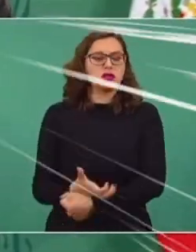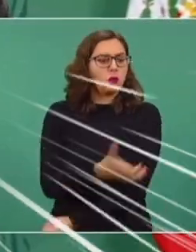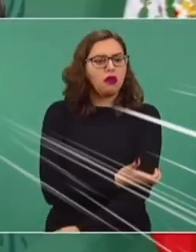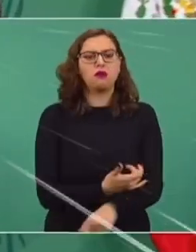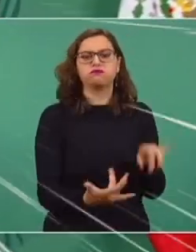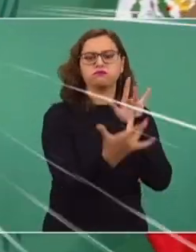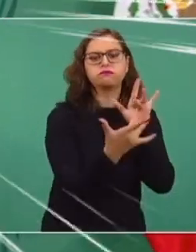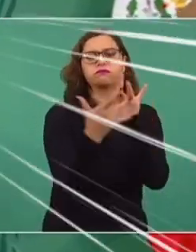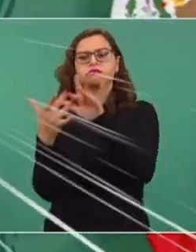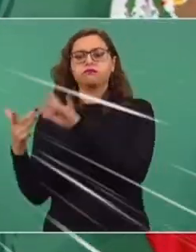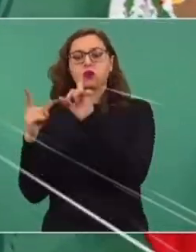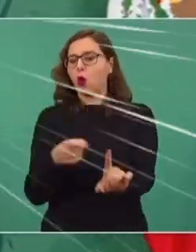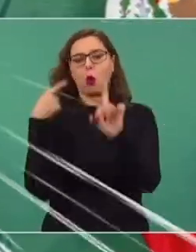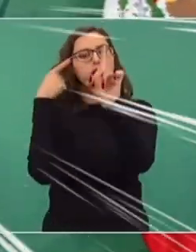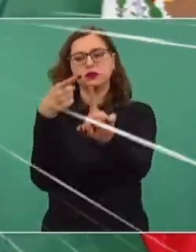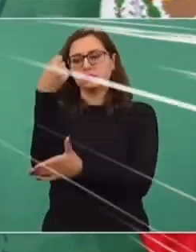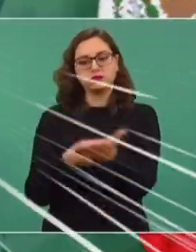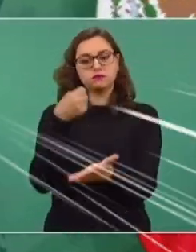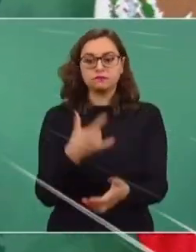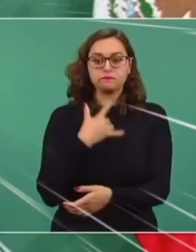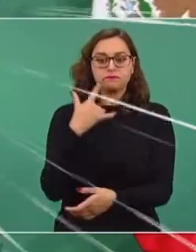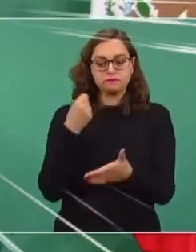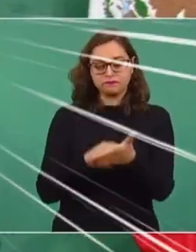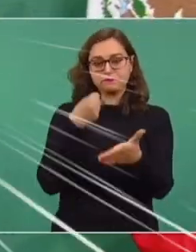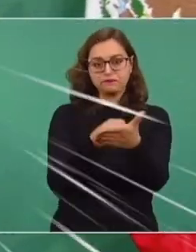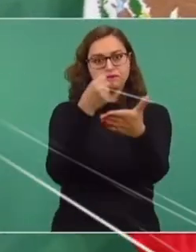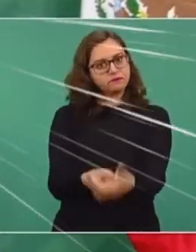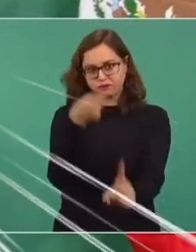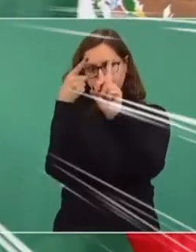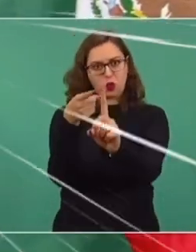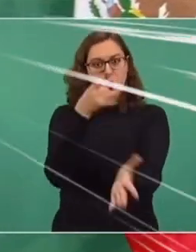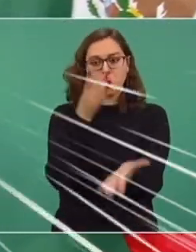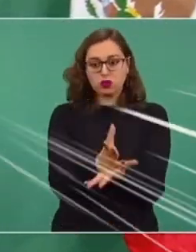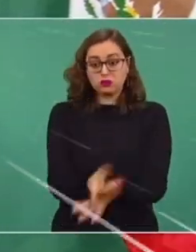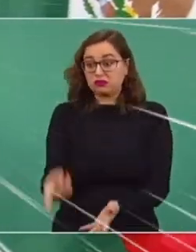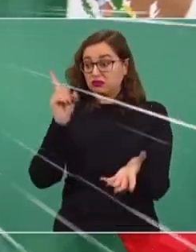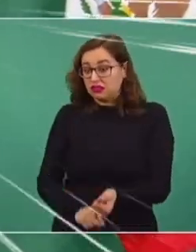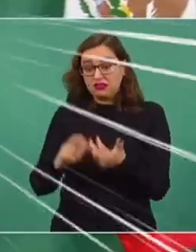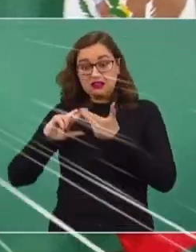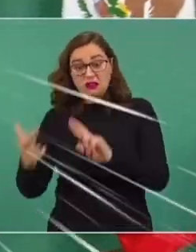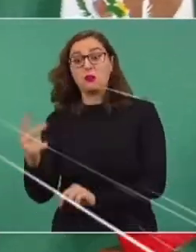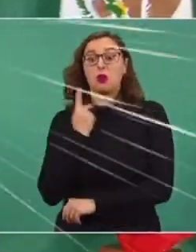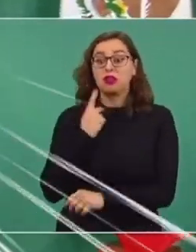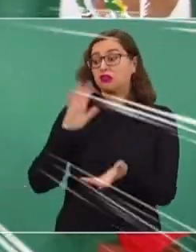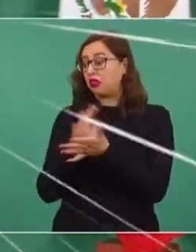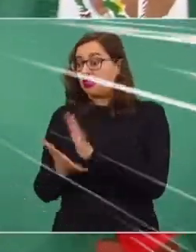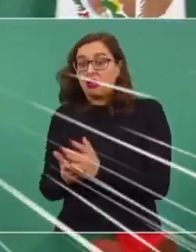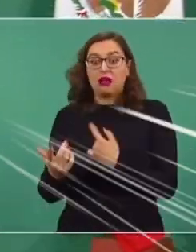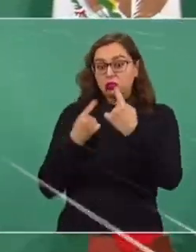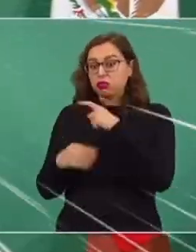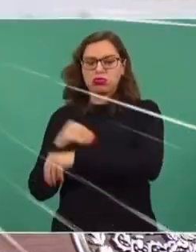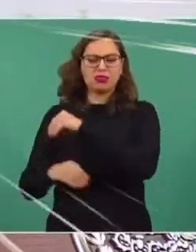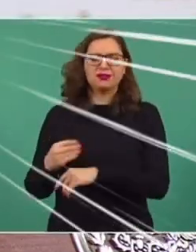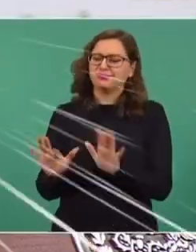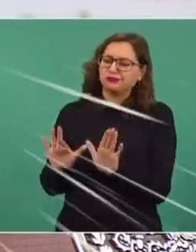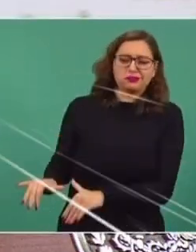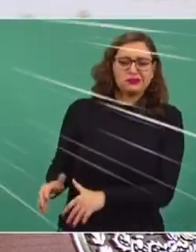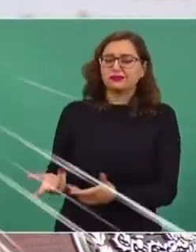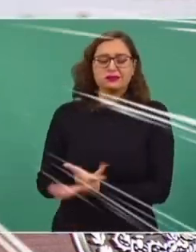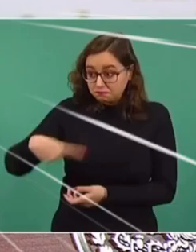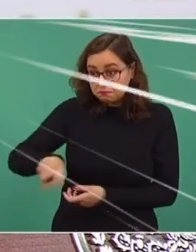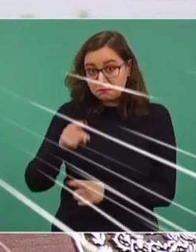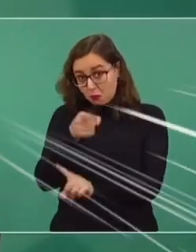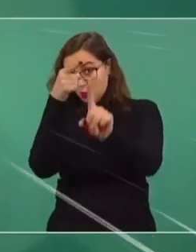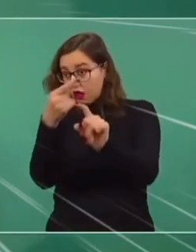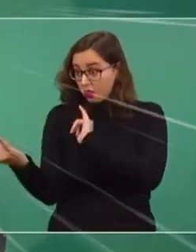por la lucha que defendemos. Yo no establezco relaciones de complicidad con nadie. Yo me uno con quien está luchando por el